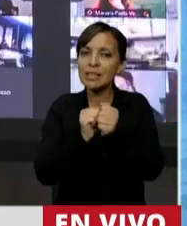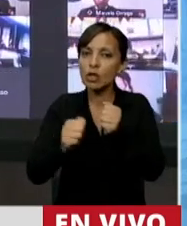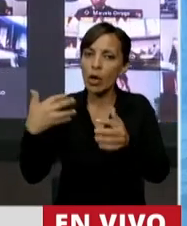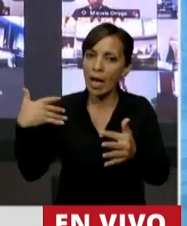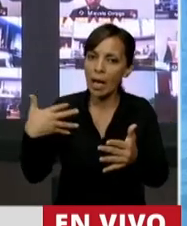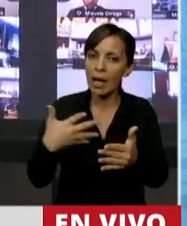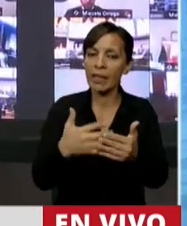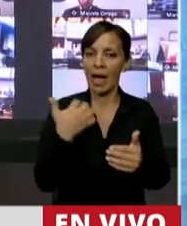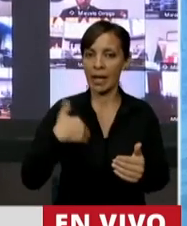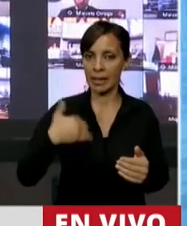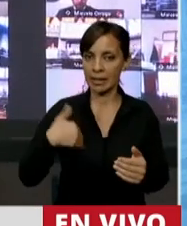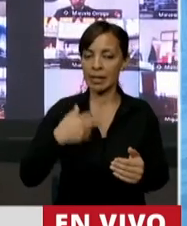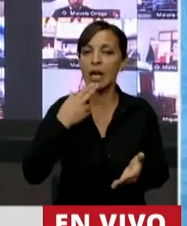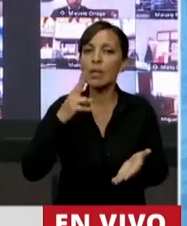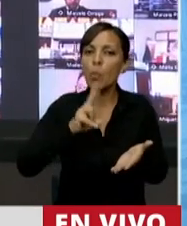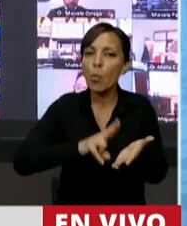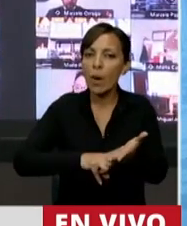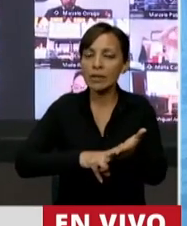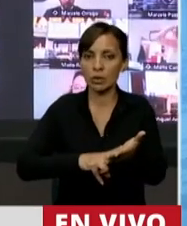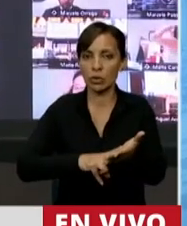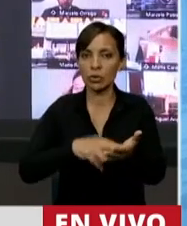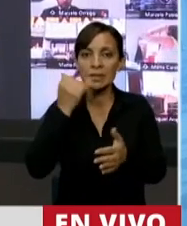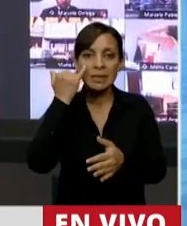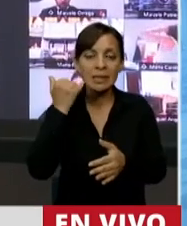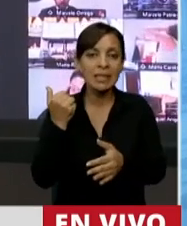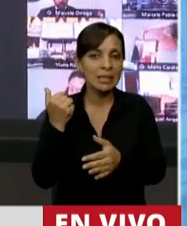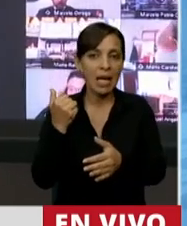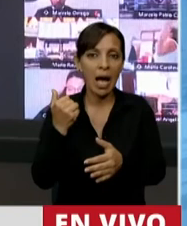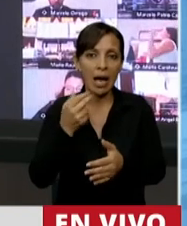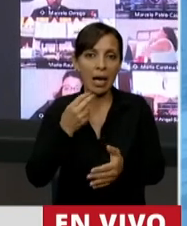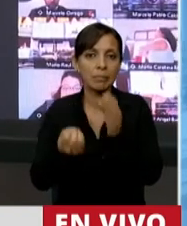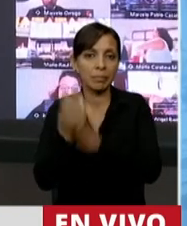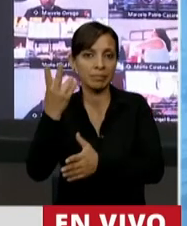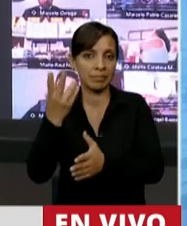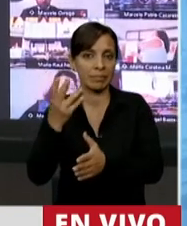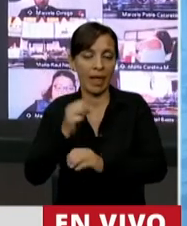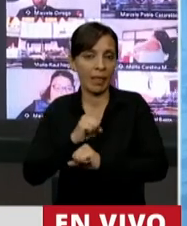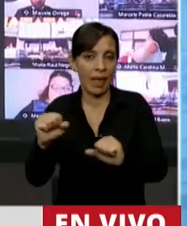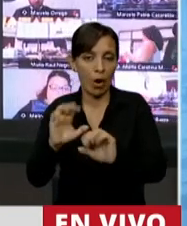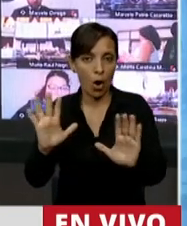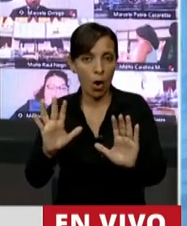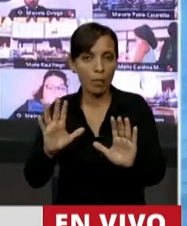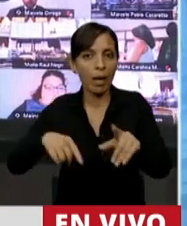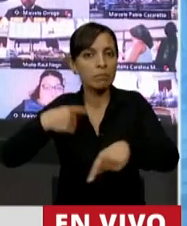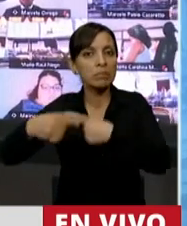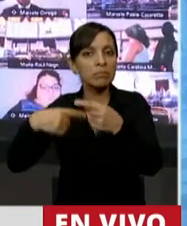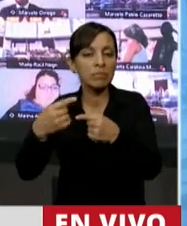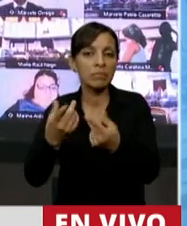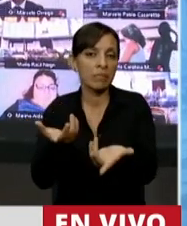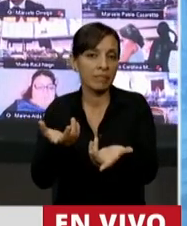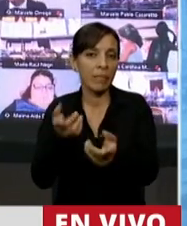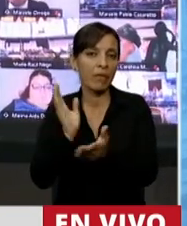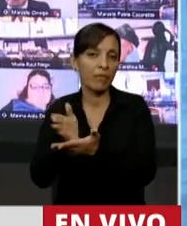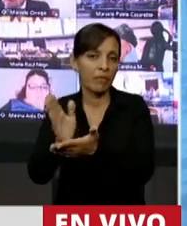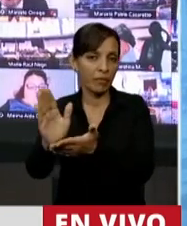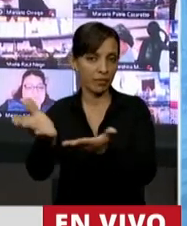de la Argentina, los impuestos que han llegado de manera excepcional o extraordinaria, se terminaron convirtiendo en impuestos